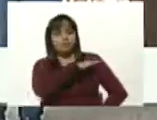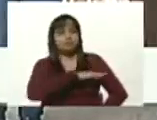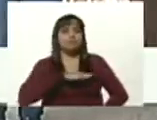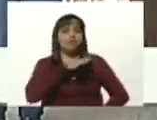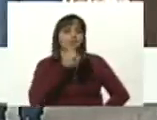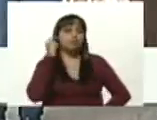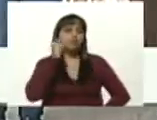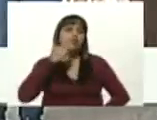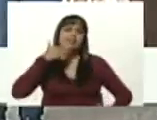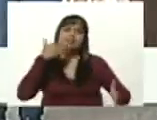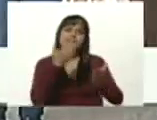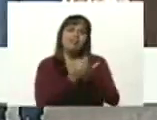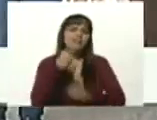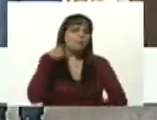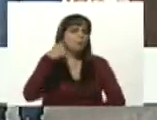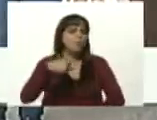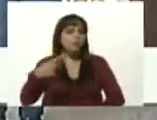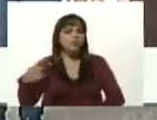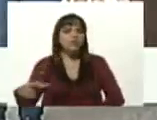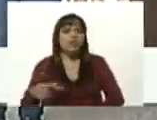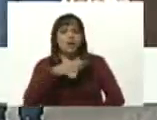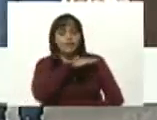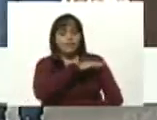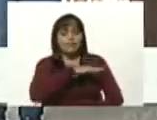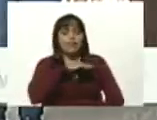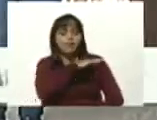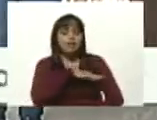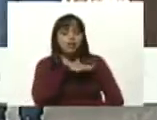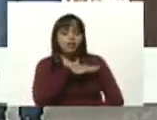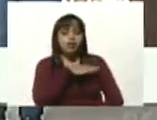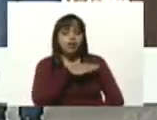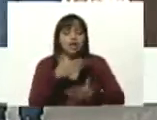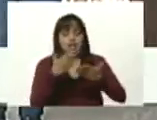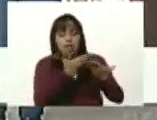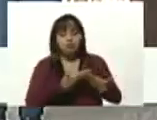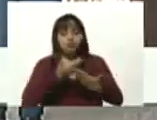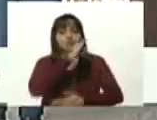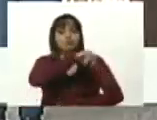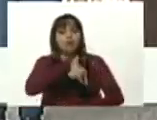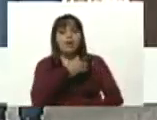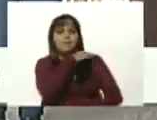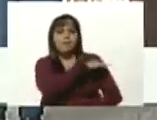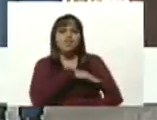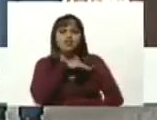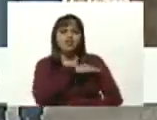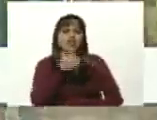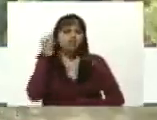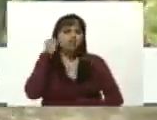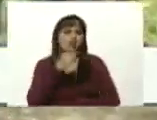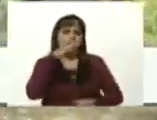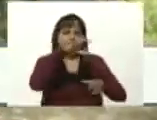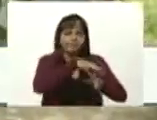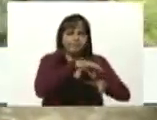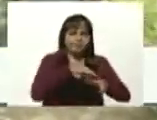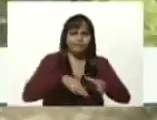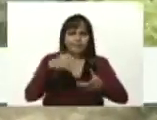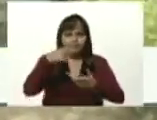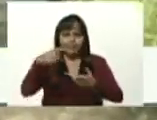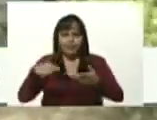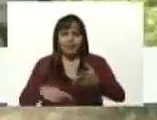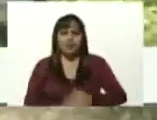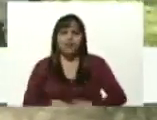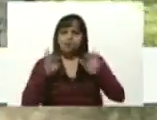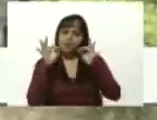Y gracias a la política de nuestro ministro César Trumpi, misión Sucre productiva. Rectificando nuevamente el